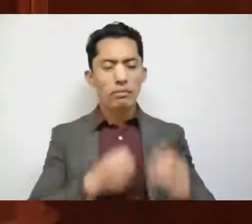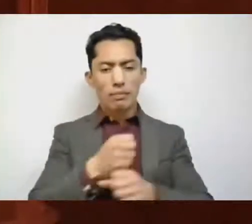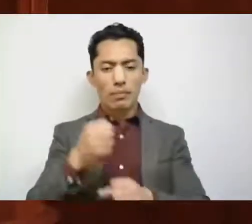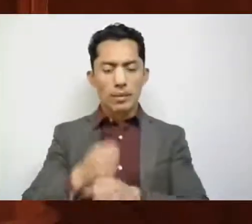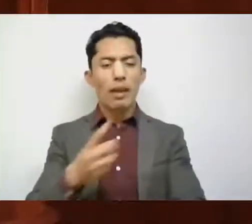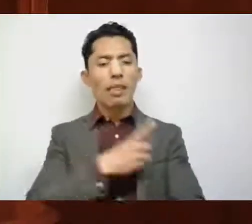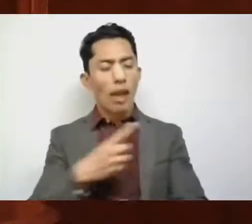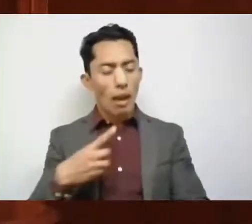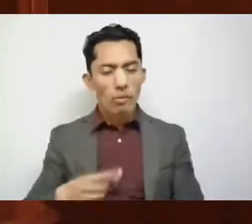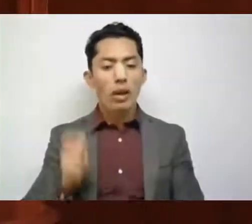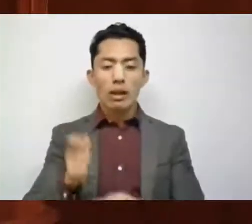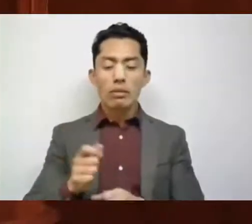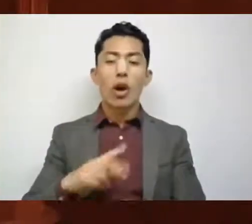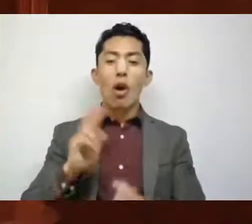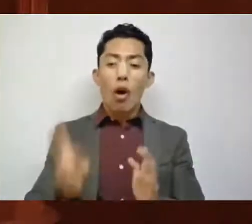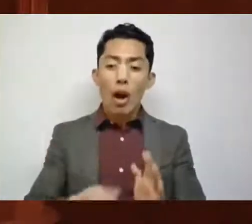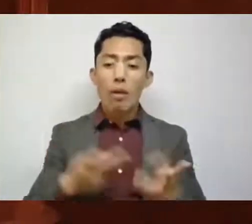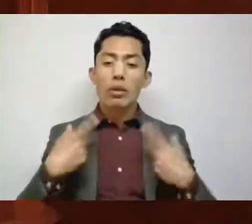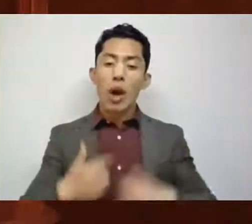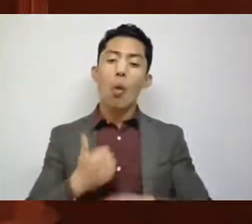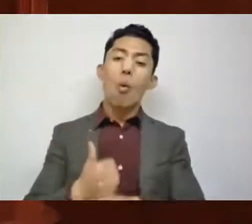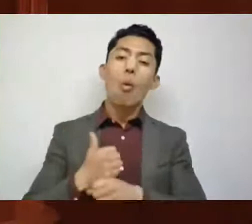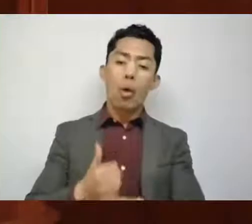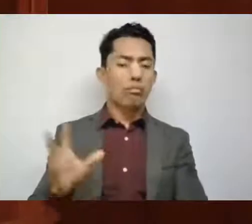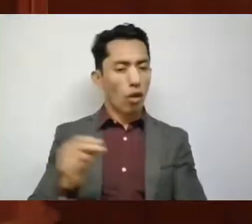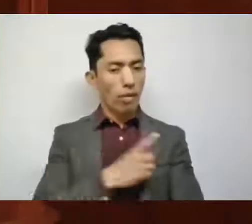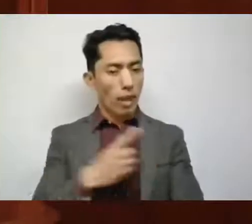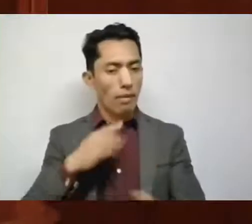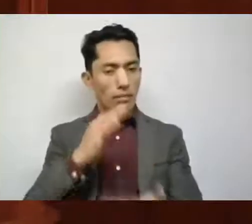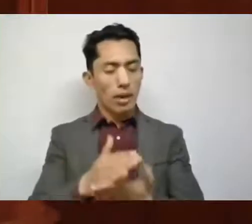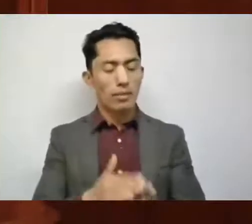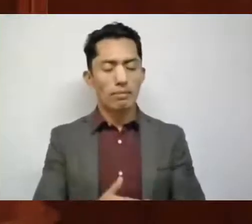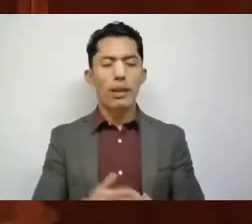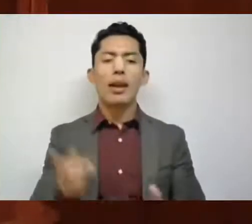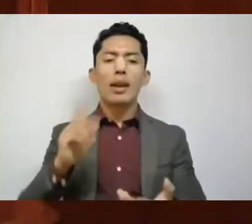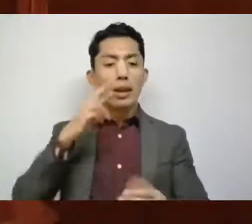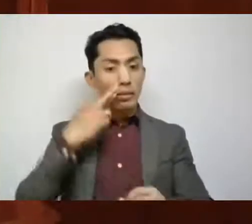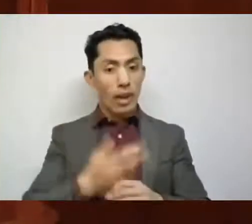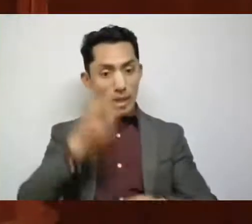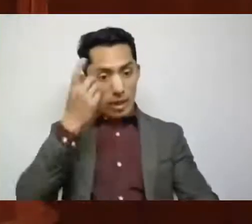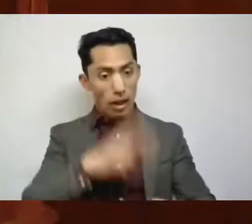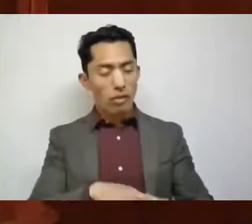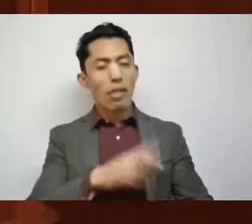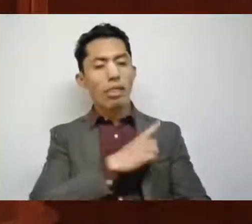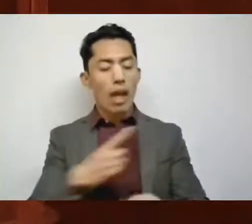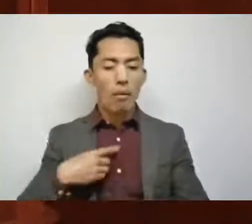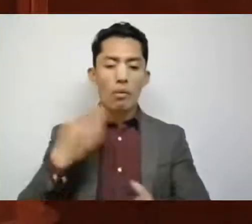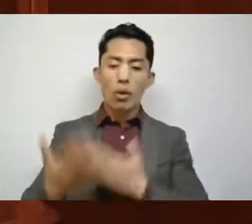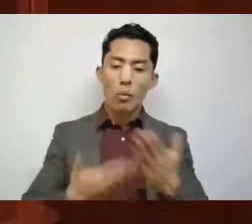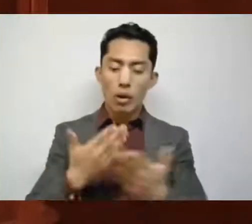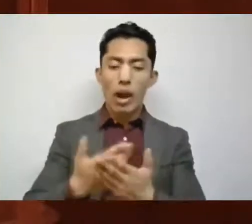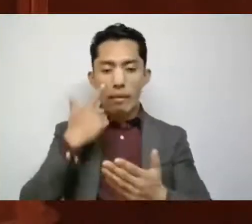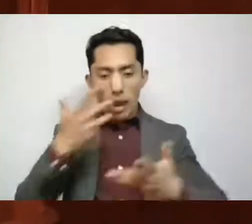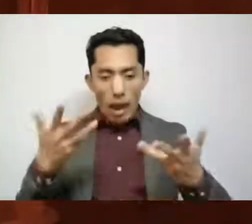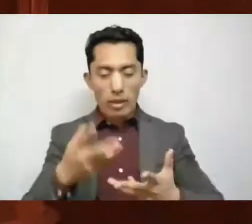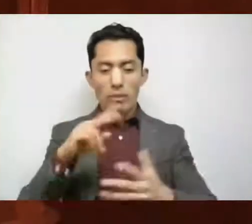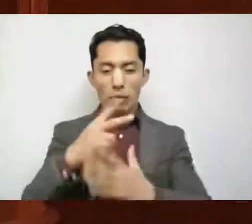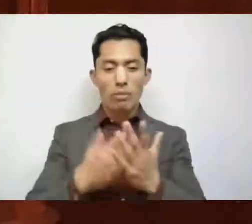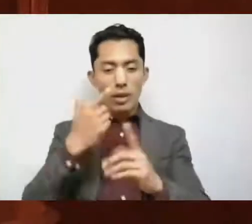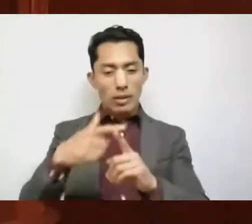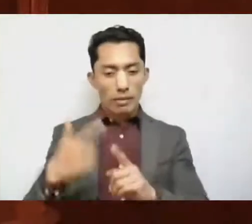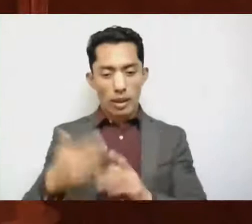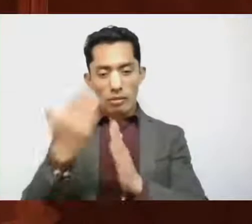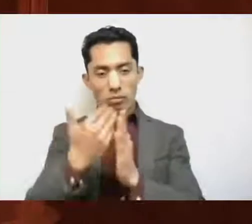asegurar la no revictimización. Dentro de sus atribuciones, esta dirección deberá proponer, coordinar y ejecutar las políticas públicas,